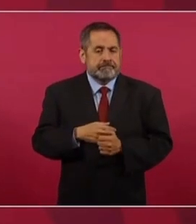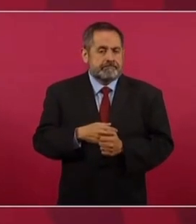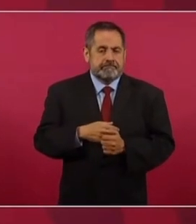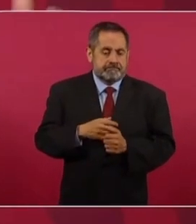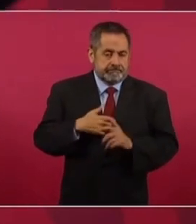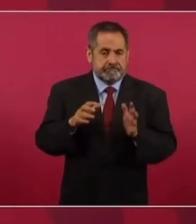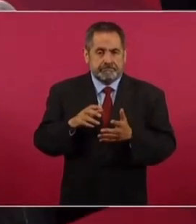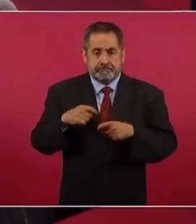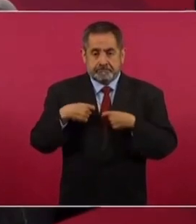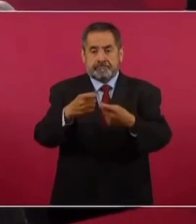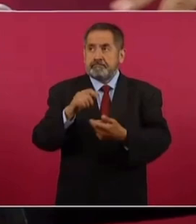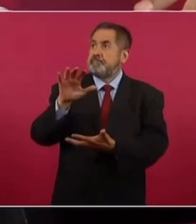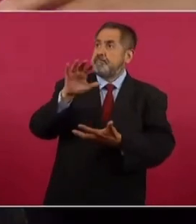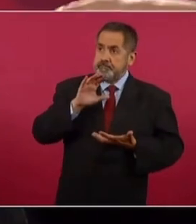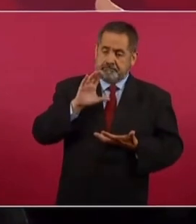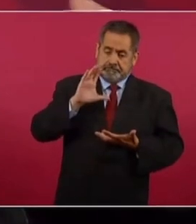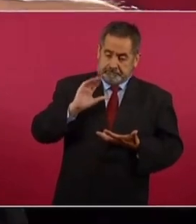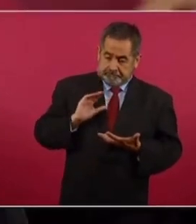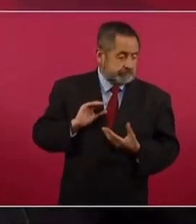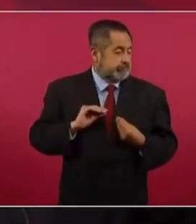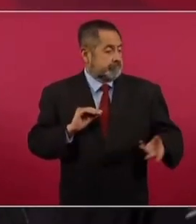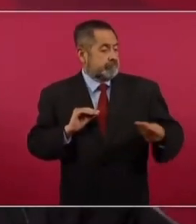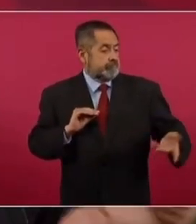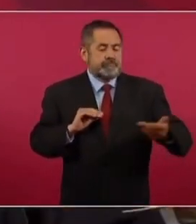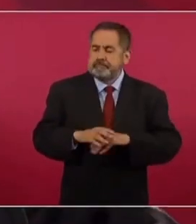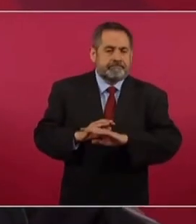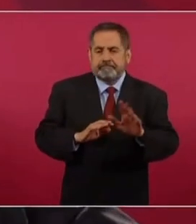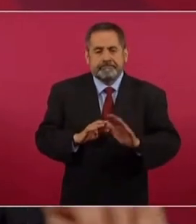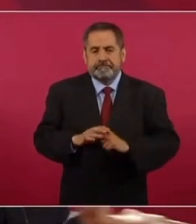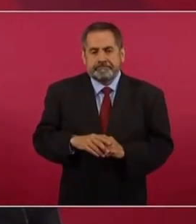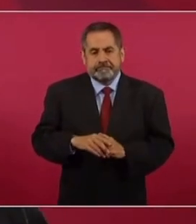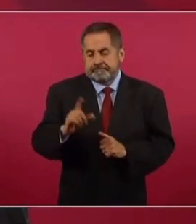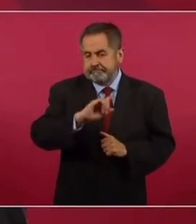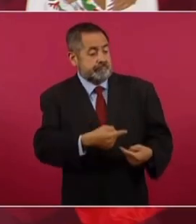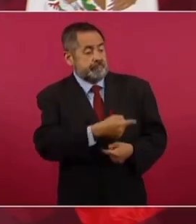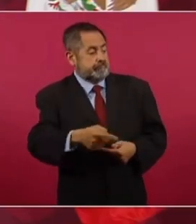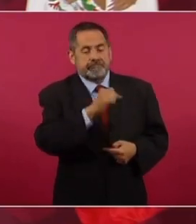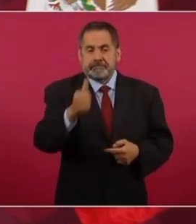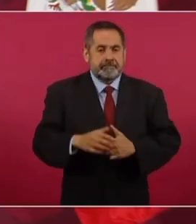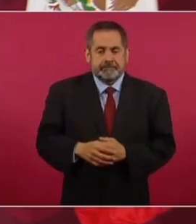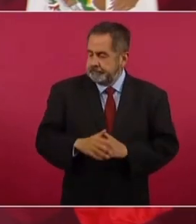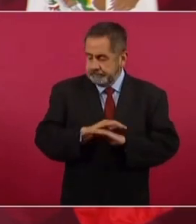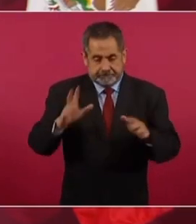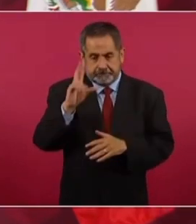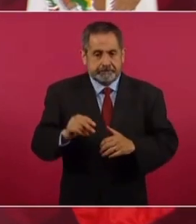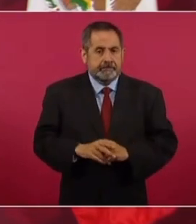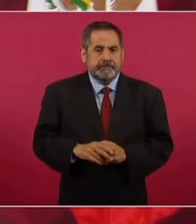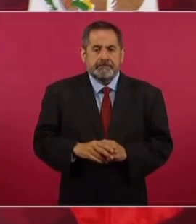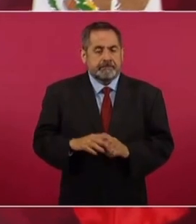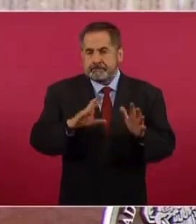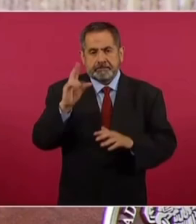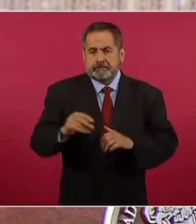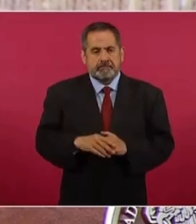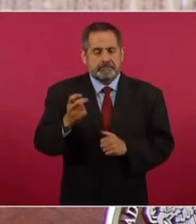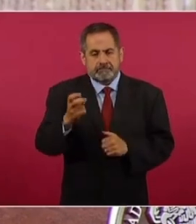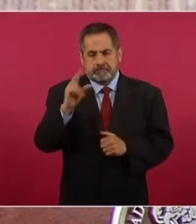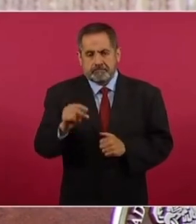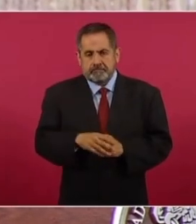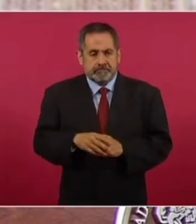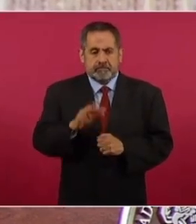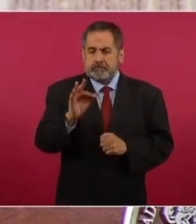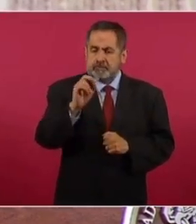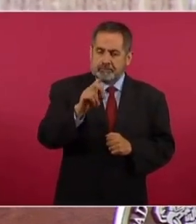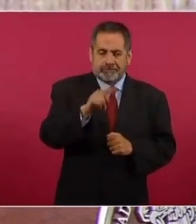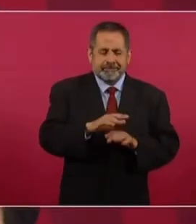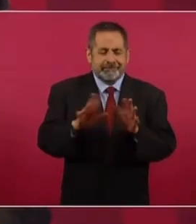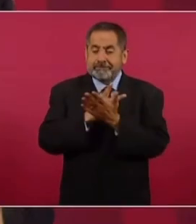civil. Y dan a nosotros el recurso y nosotros lo vamos a distribuir. No. Entonces, ya no. Esto del Fonden ya